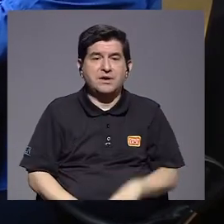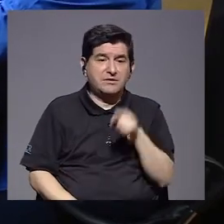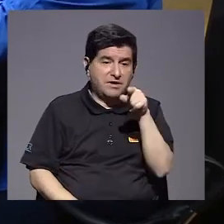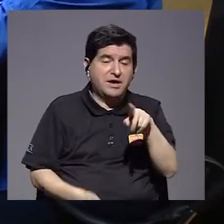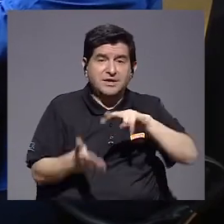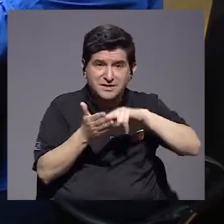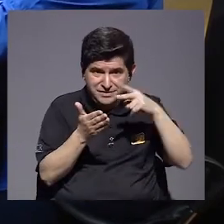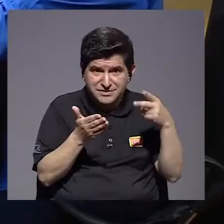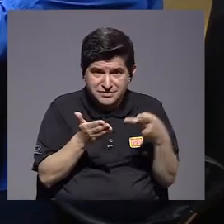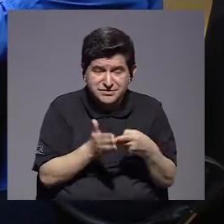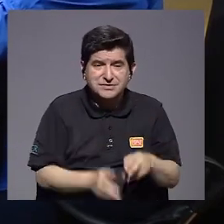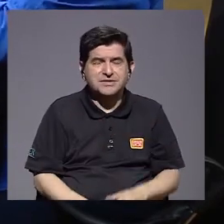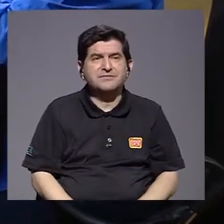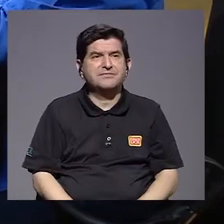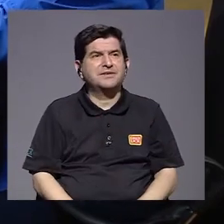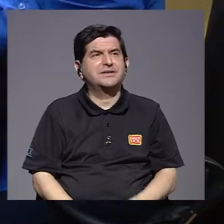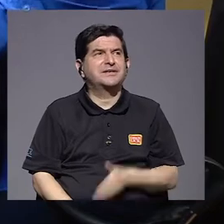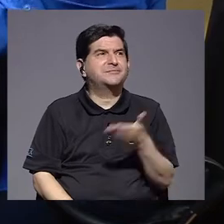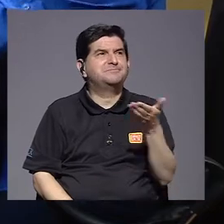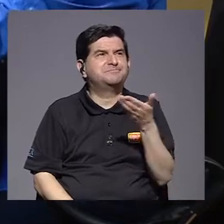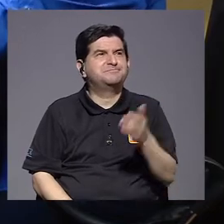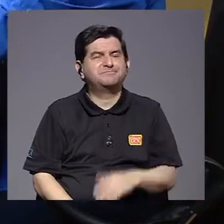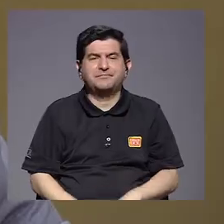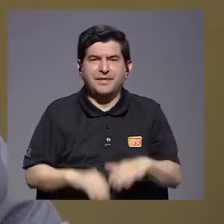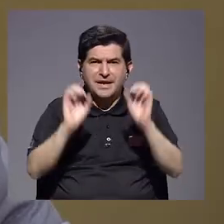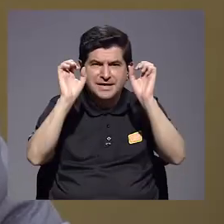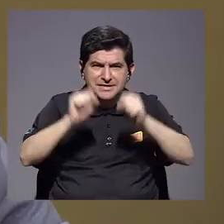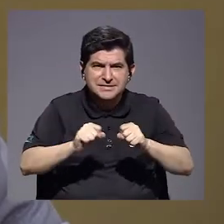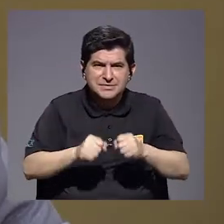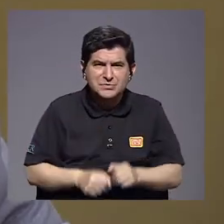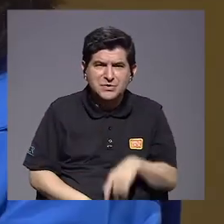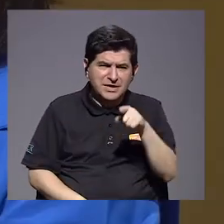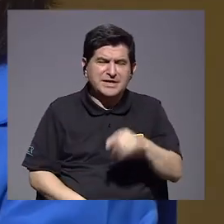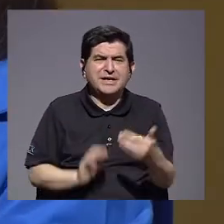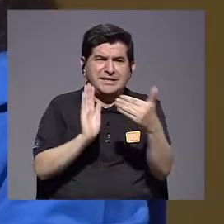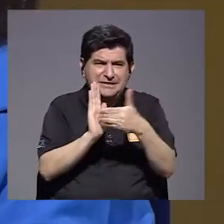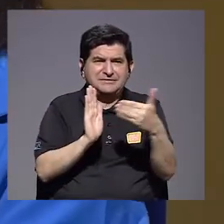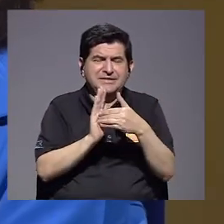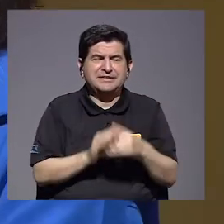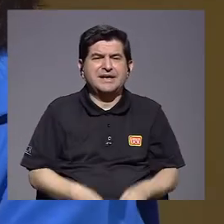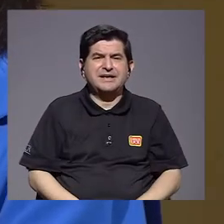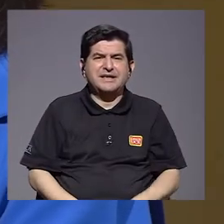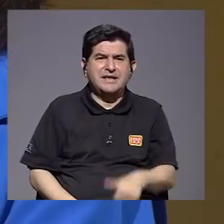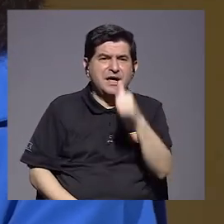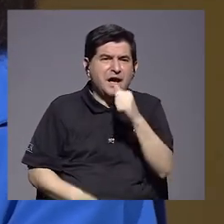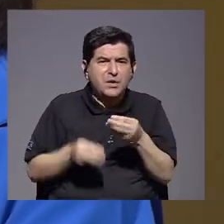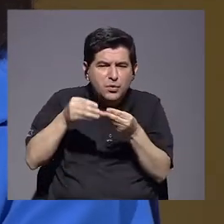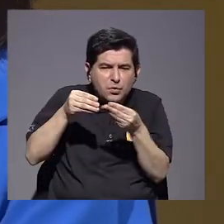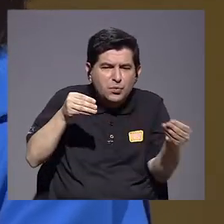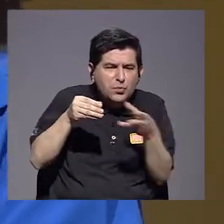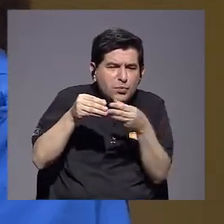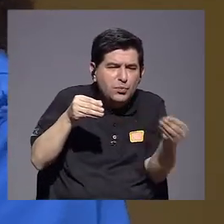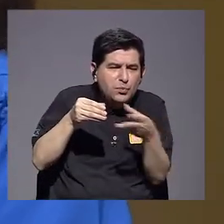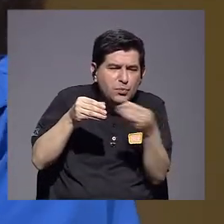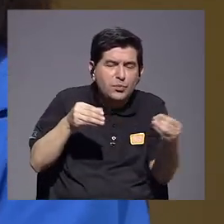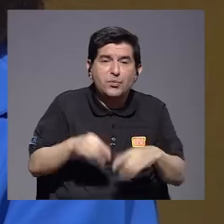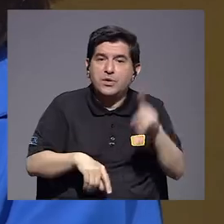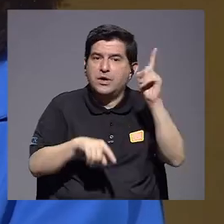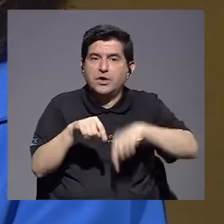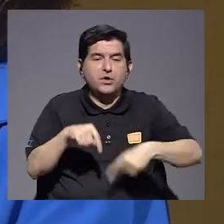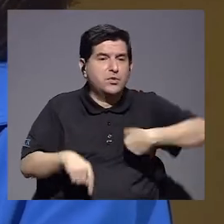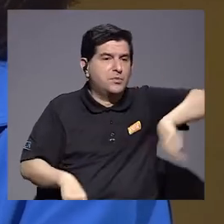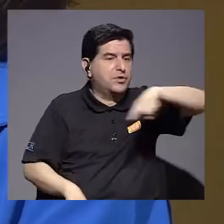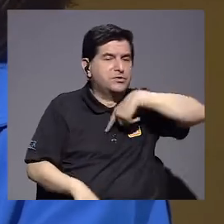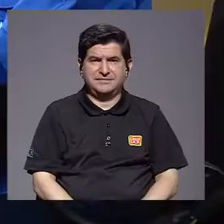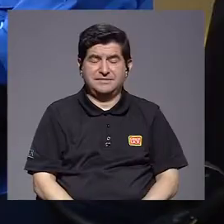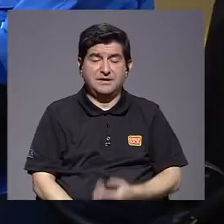vibración genera, ¿verdad? Como decirse, puede... Descomposiciones. Sí, entonces genera fugas. Y ante una fuga no podemos